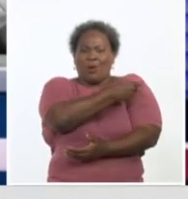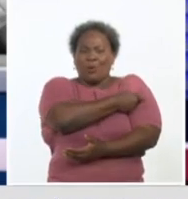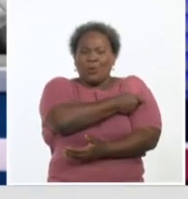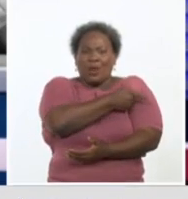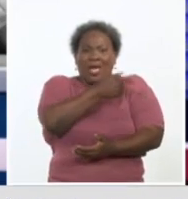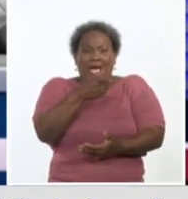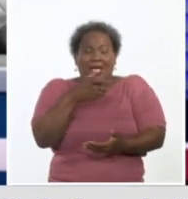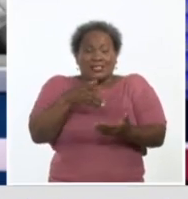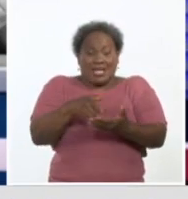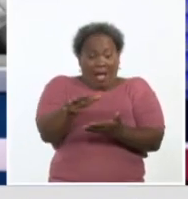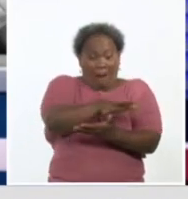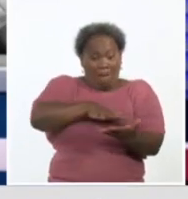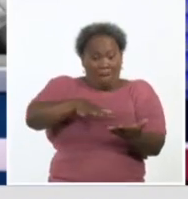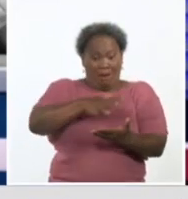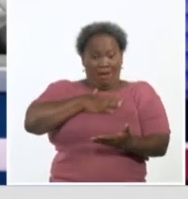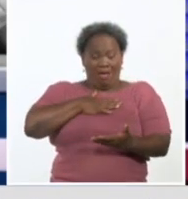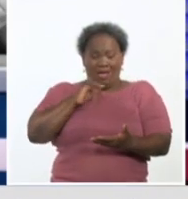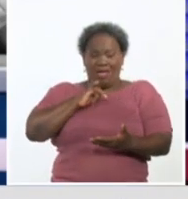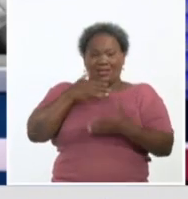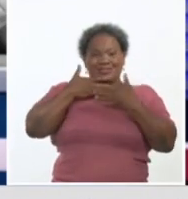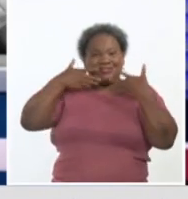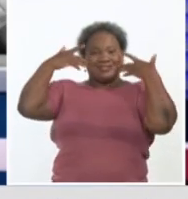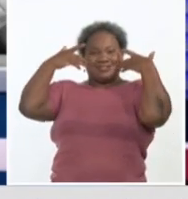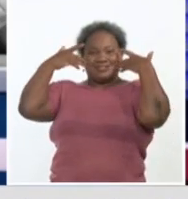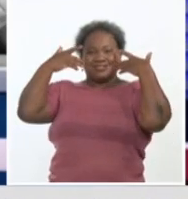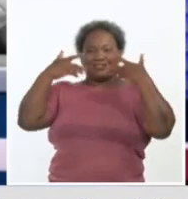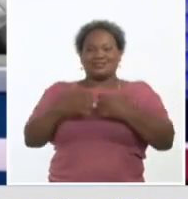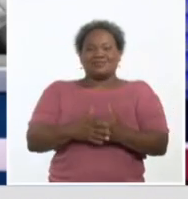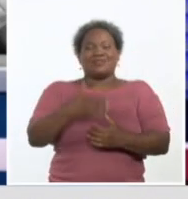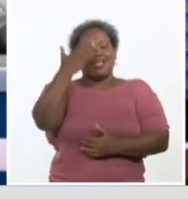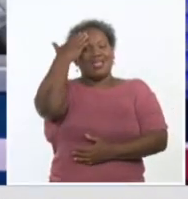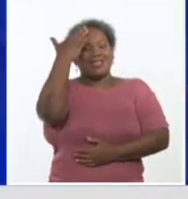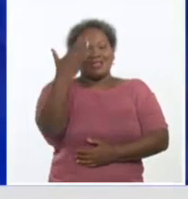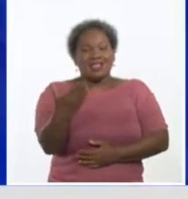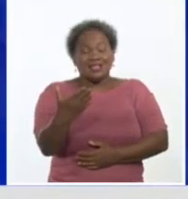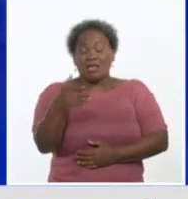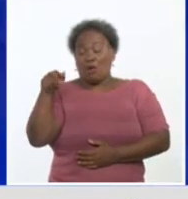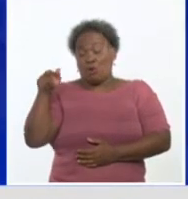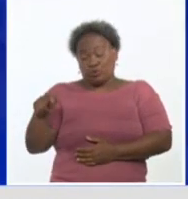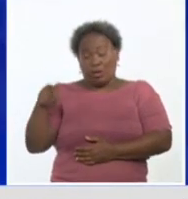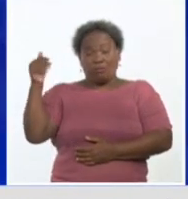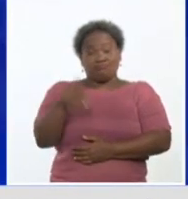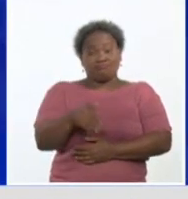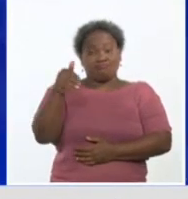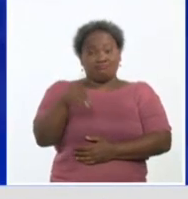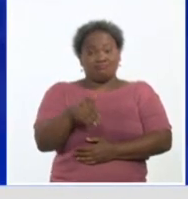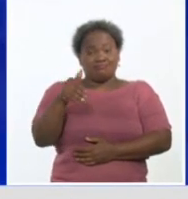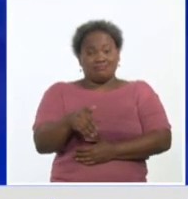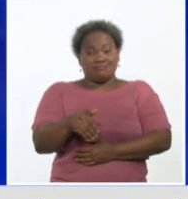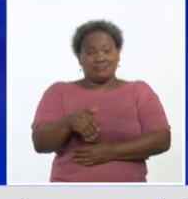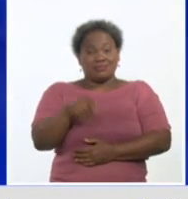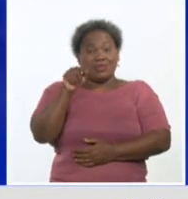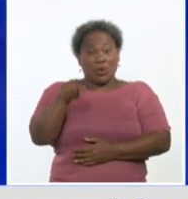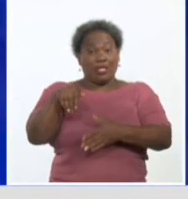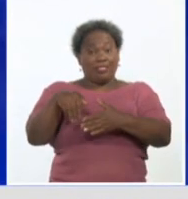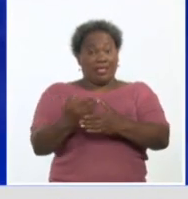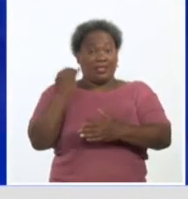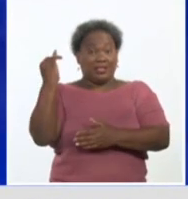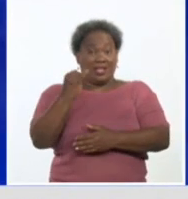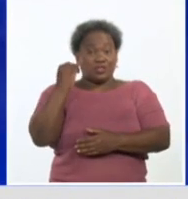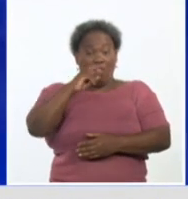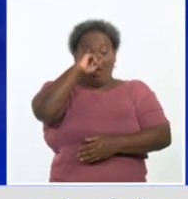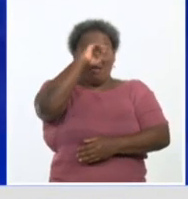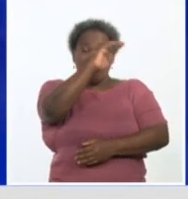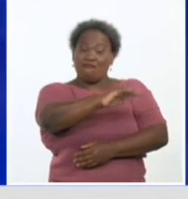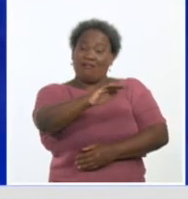muchísimos televidentes. Doctora, nosotros le agradecemos por su presencia hoy en el estudio, además en el Día Internacional de la Infancia,